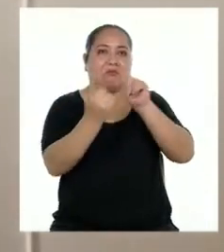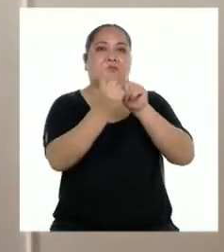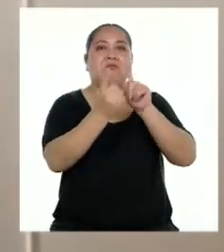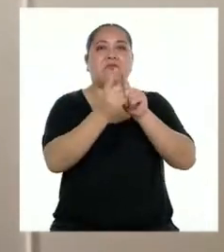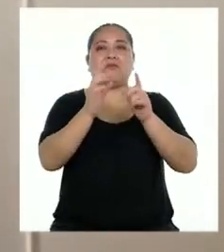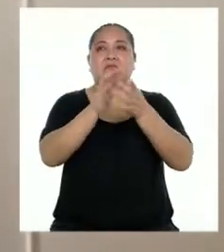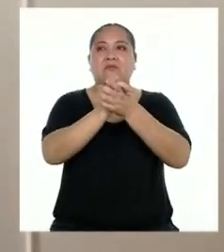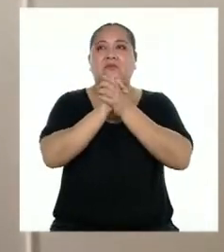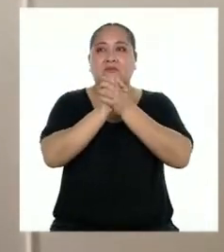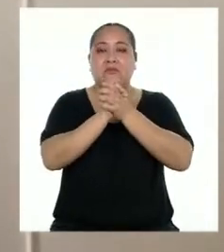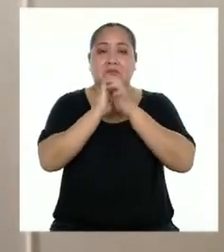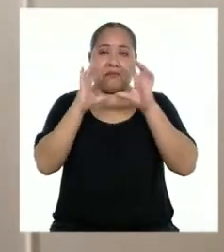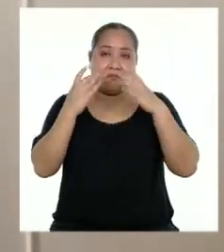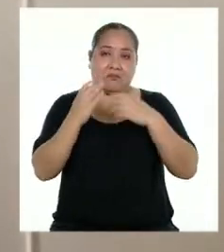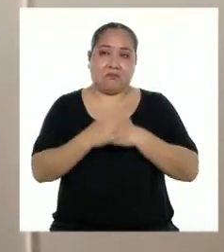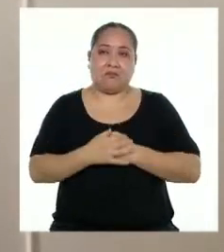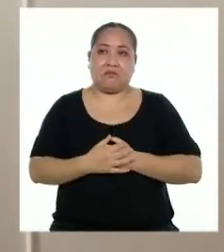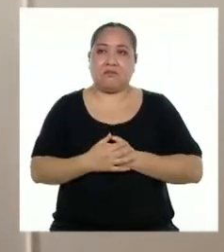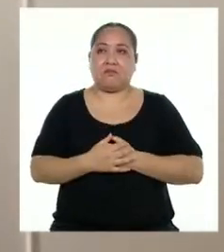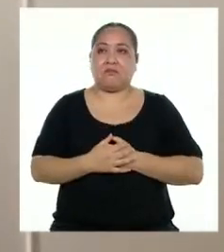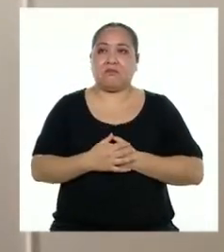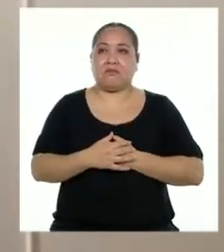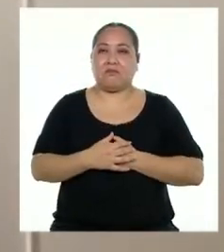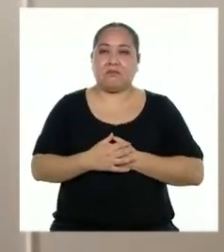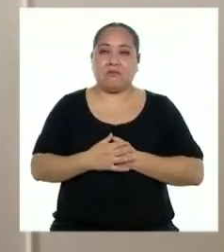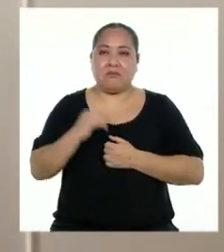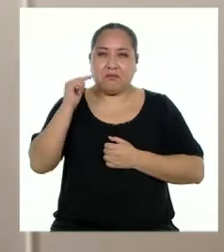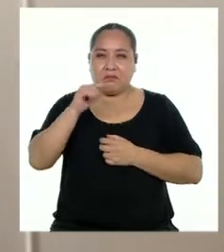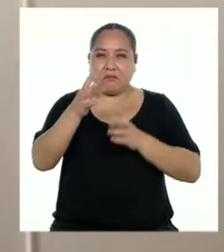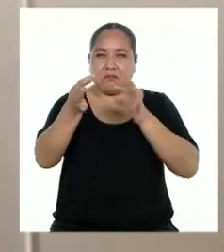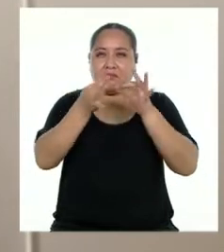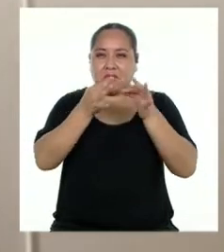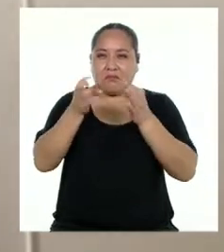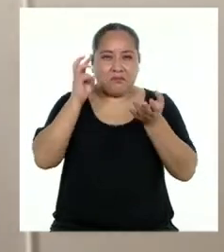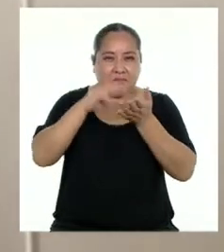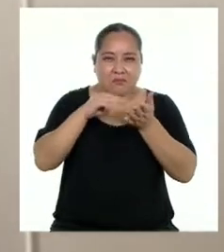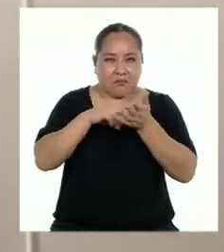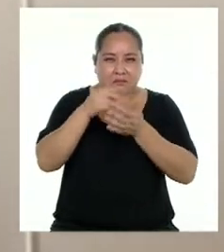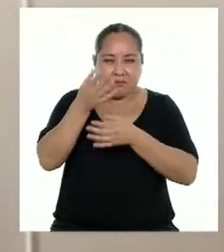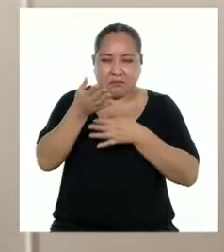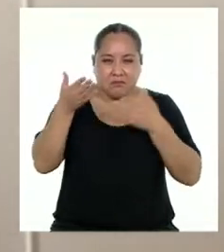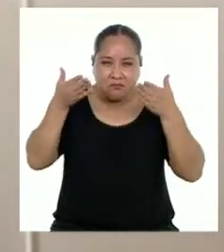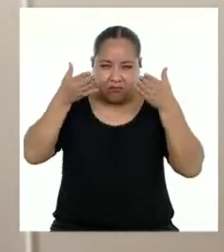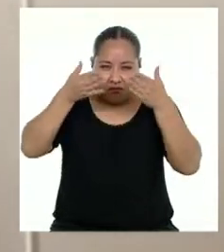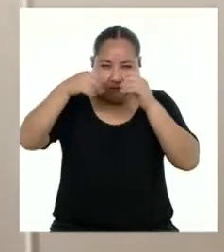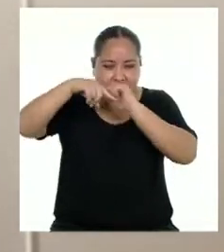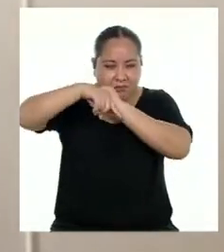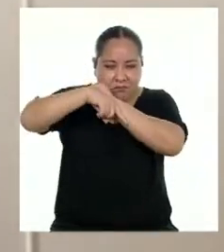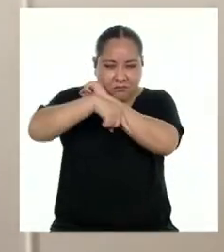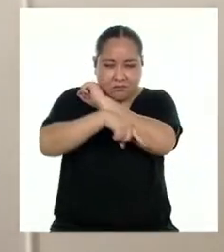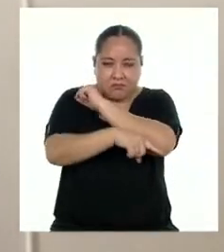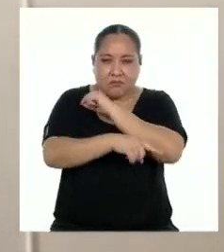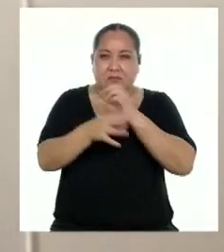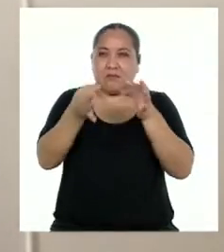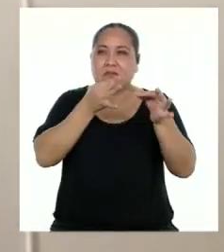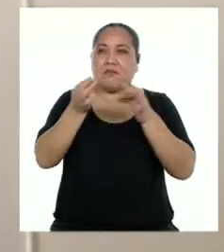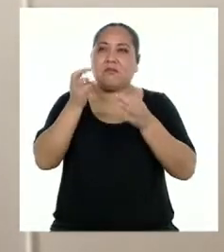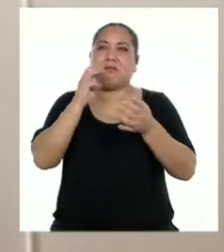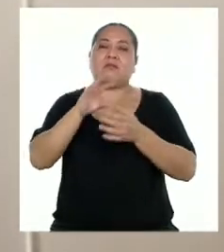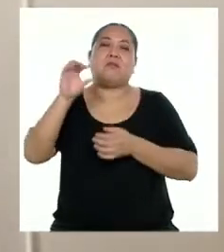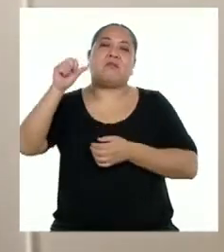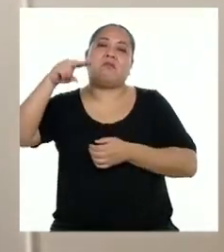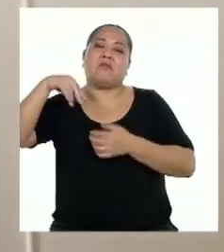compañeros de clase, pues hay que decir más que eso. Hay que escribir más que